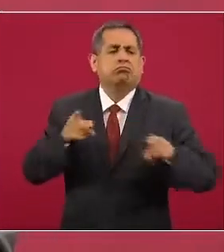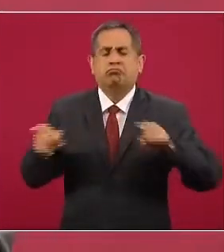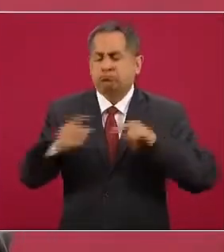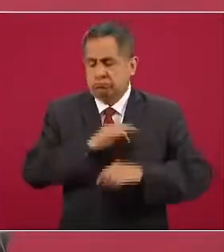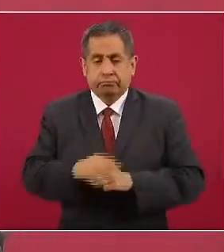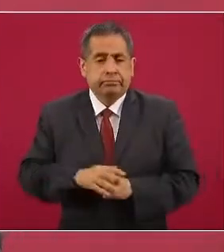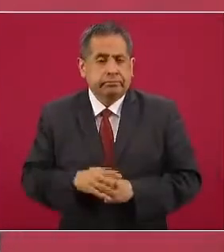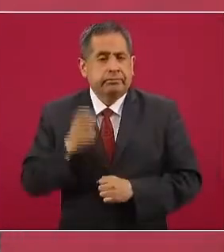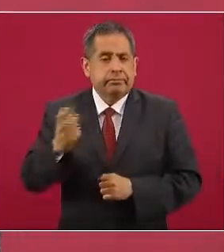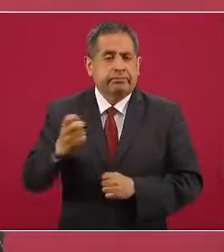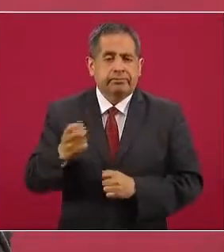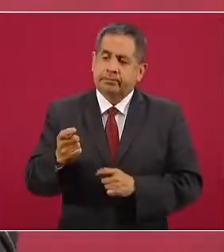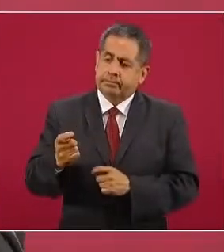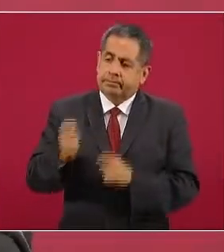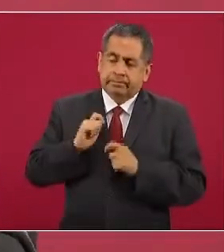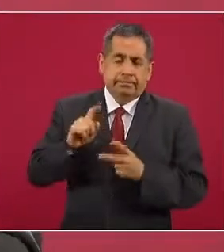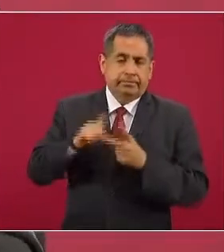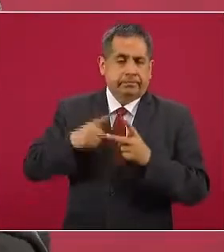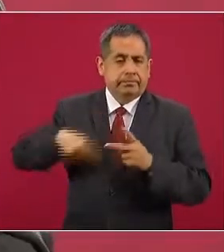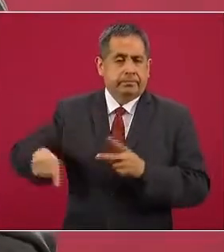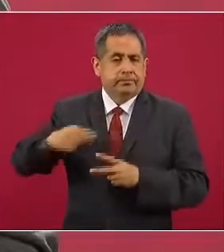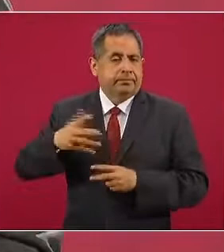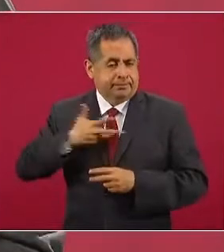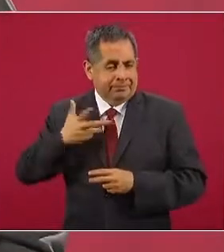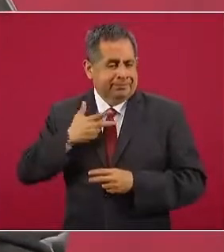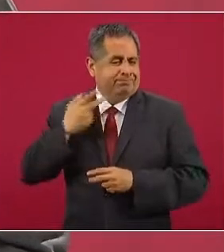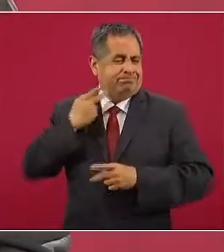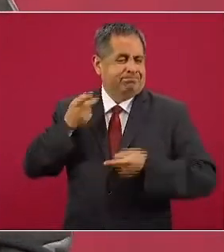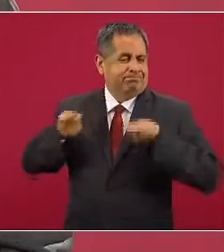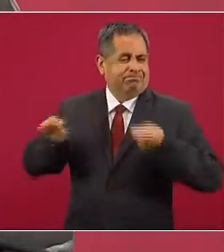le da autoridad política.